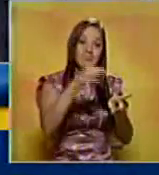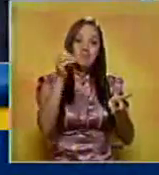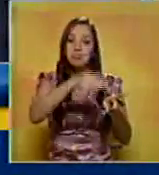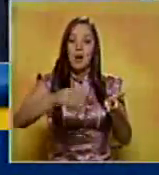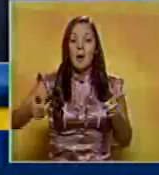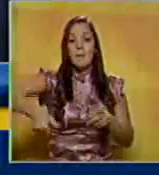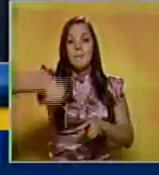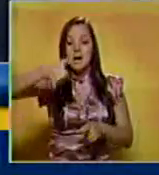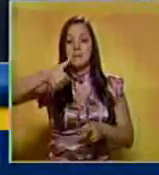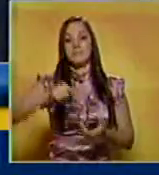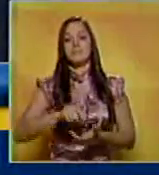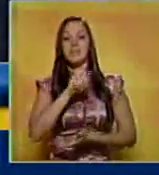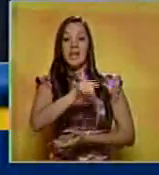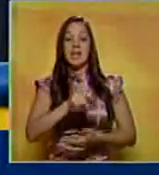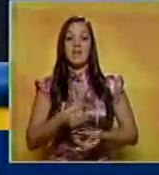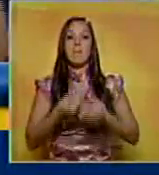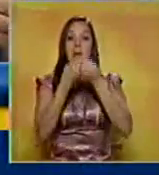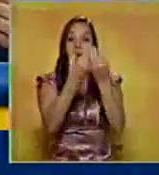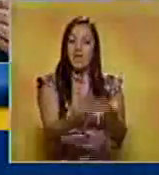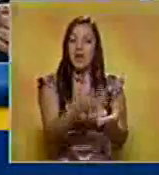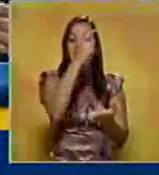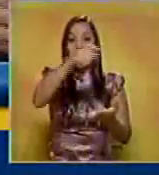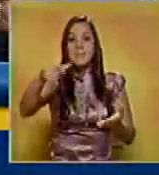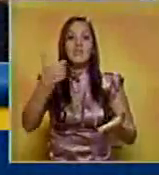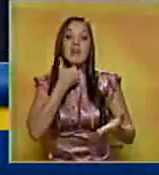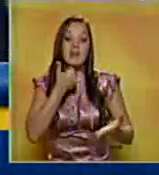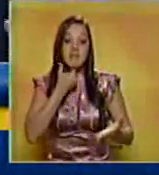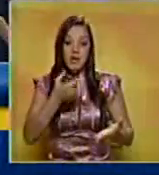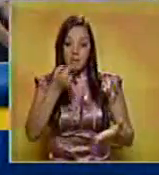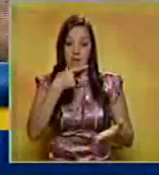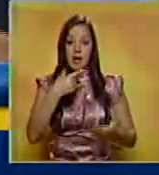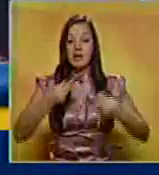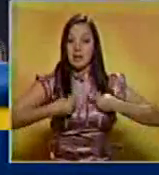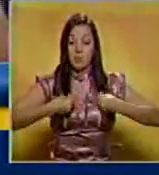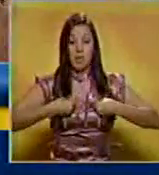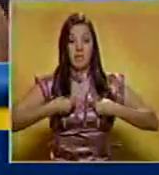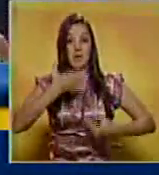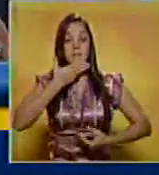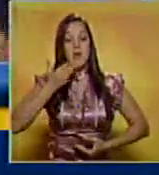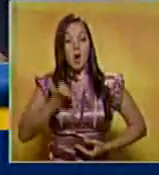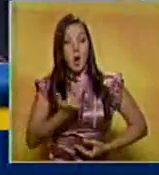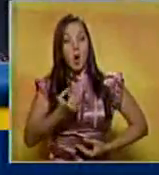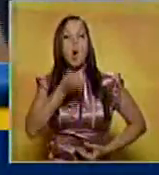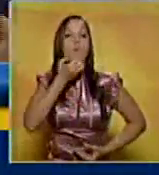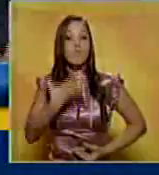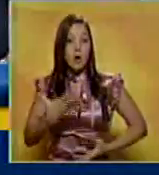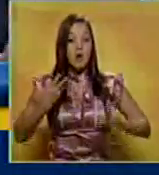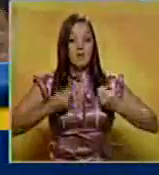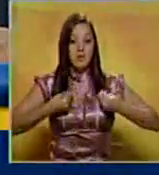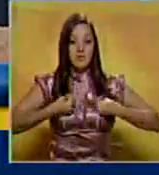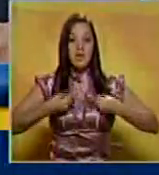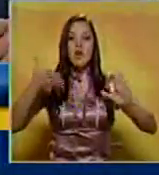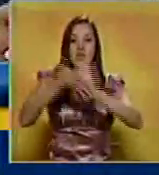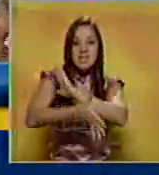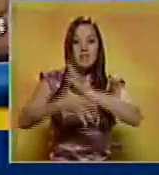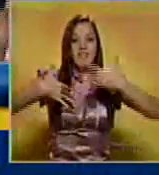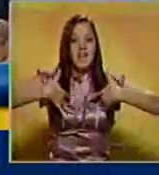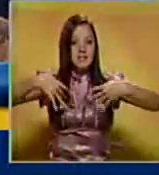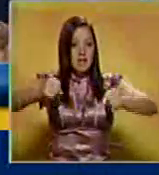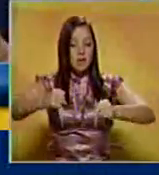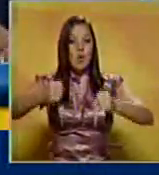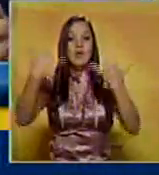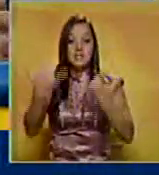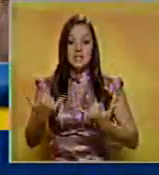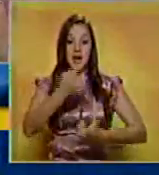medicamento para la enfermedad, sino darle calidad de vida, el buen vivir, la salud y el buen vivir, y entonces ya